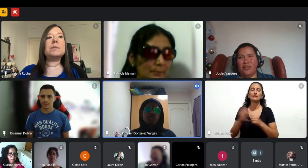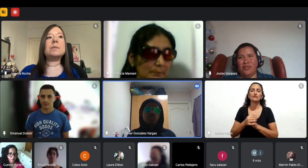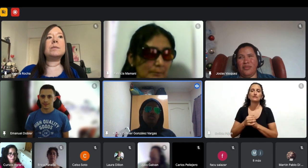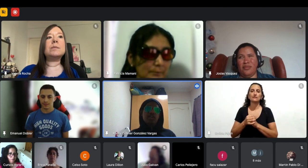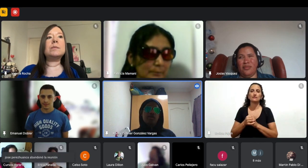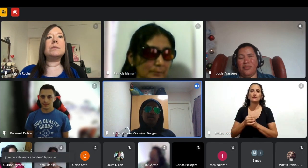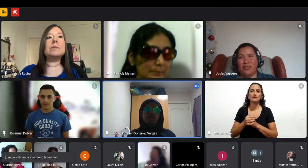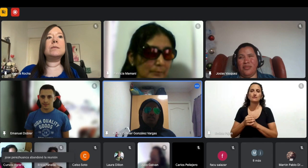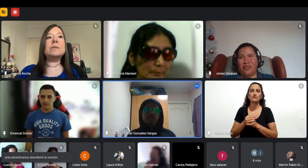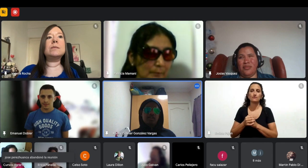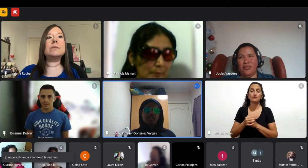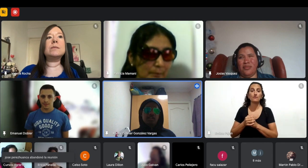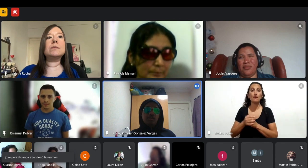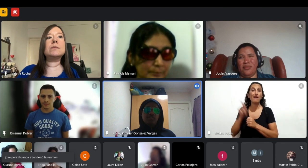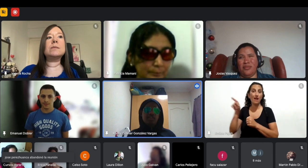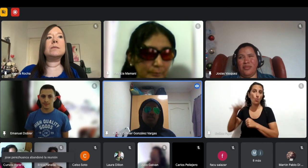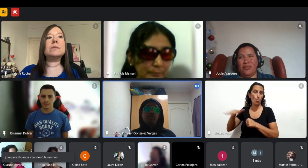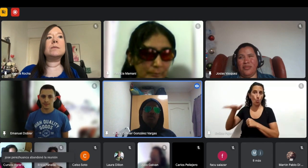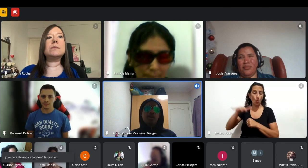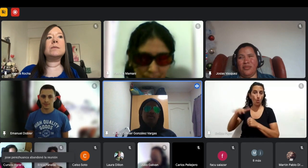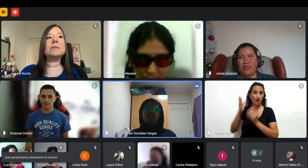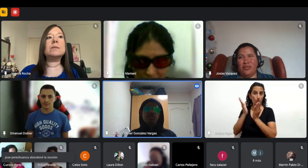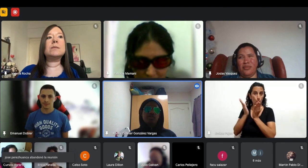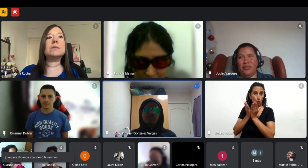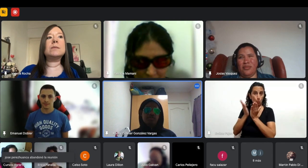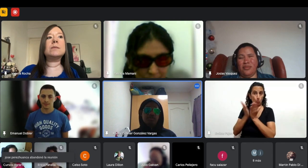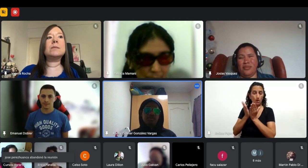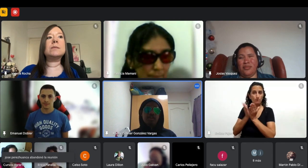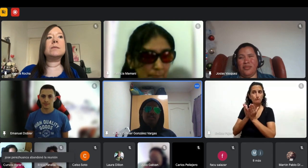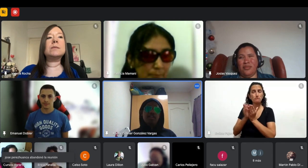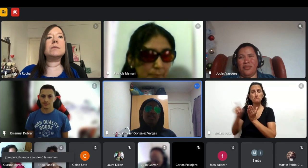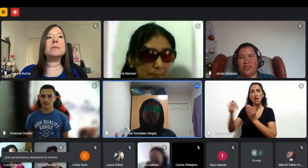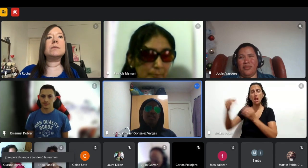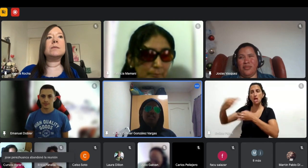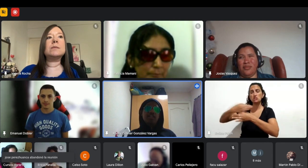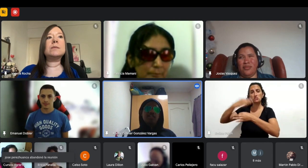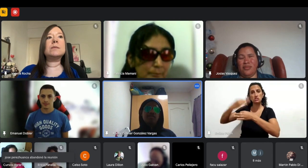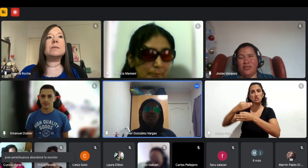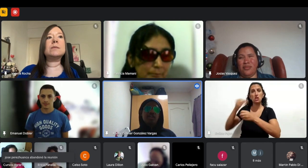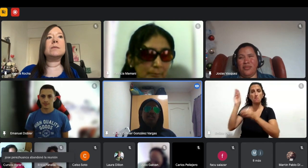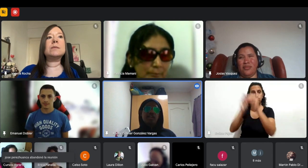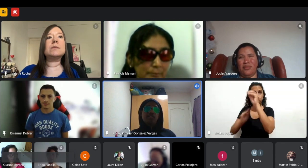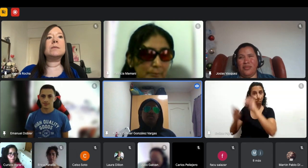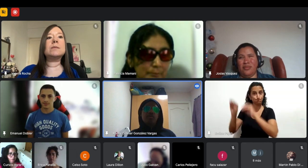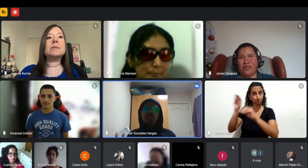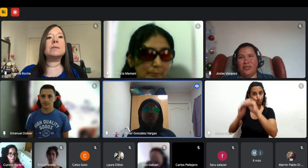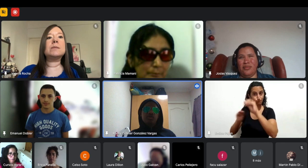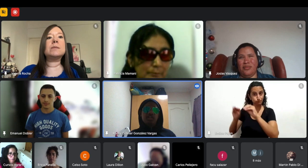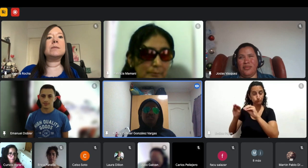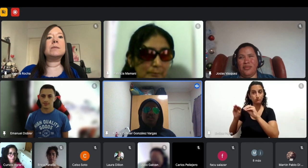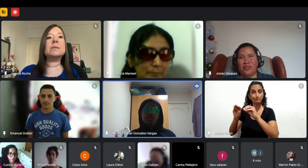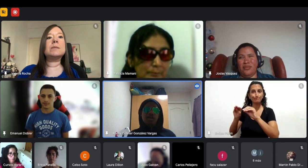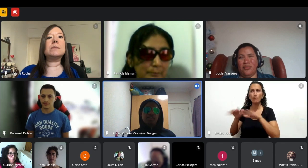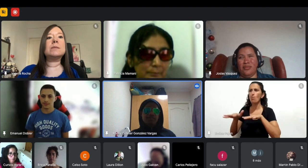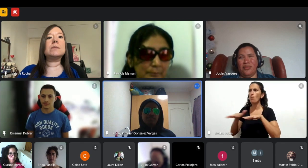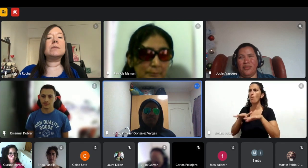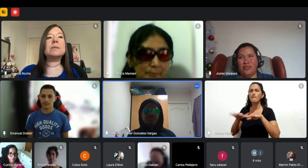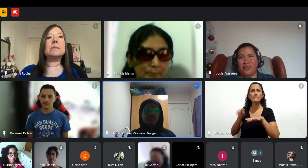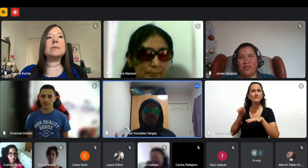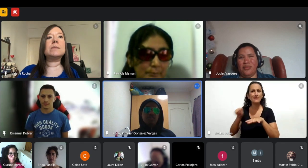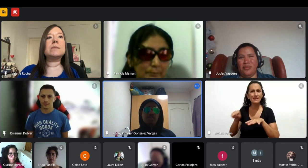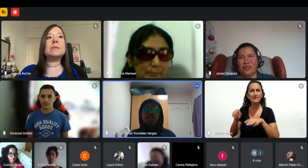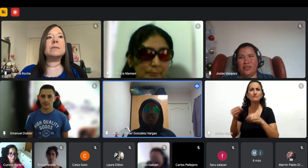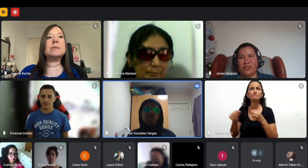donde estudiaba estaba enseñando programación y en ese momento utilizaban